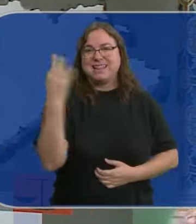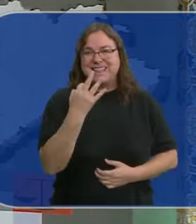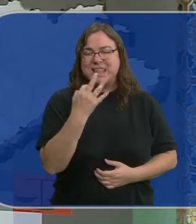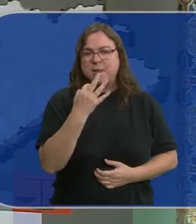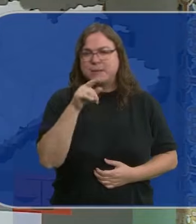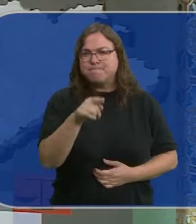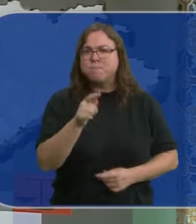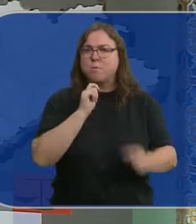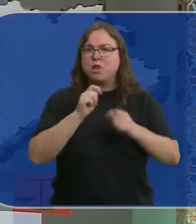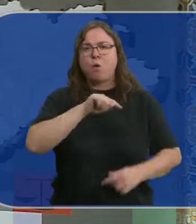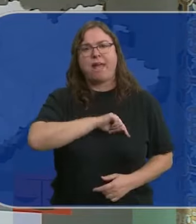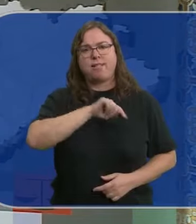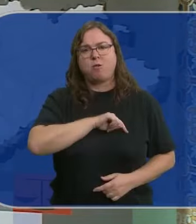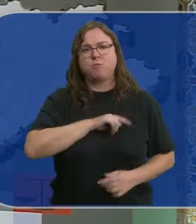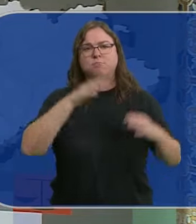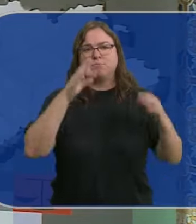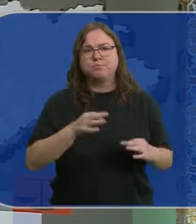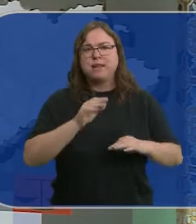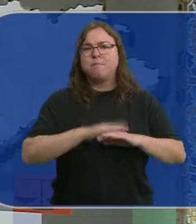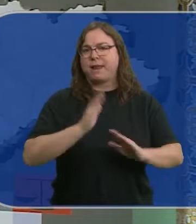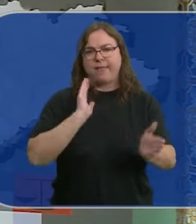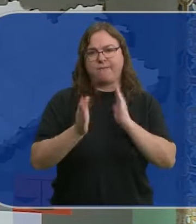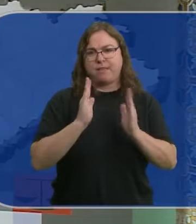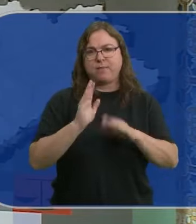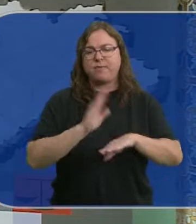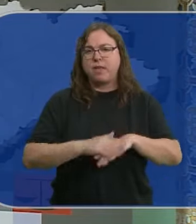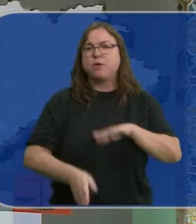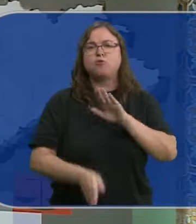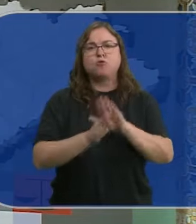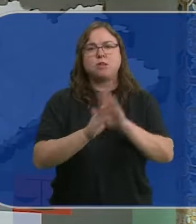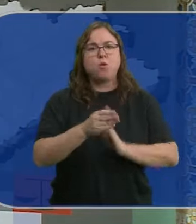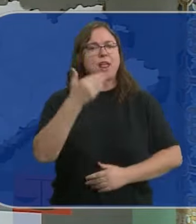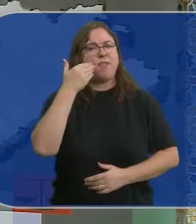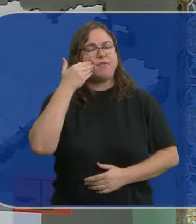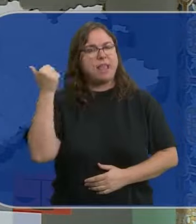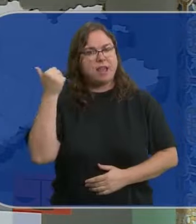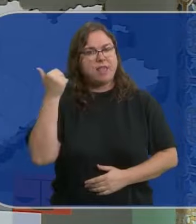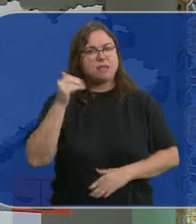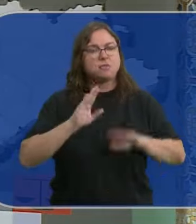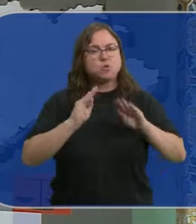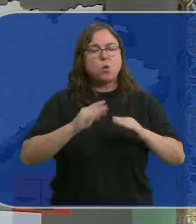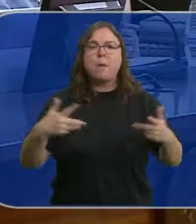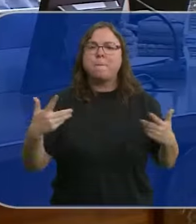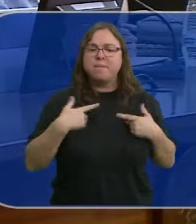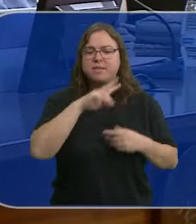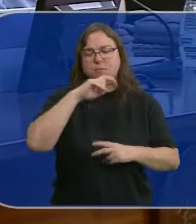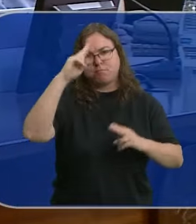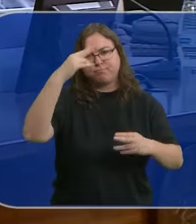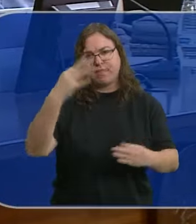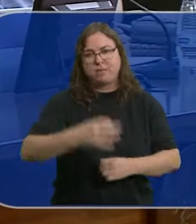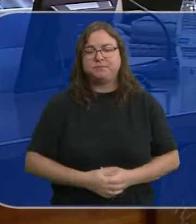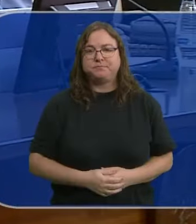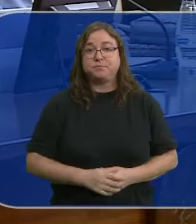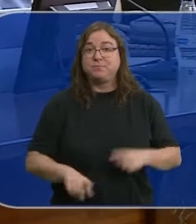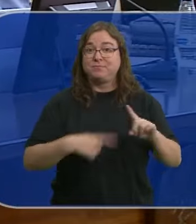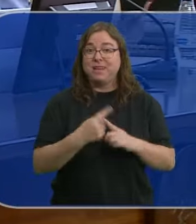sumamente ético en el tratamiento y mantener la dignidad de la víctima. Y